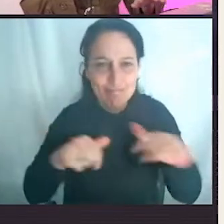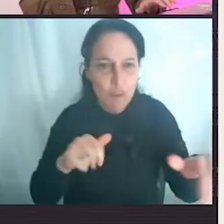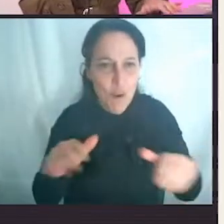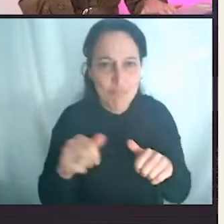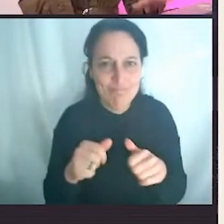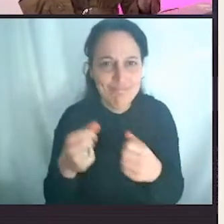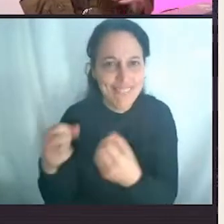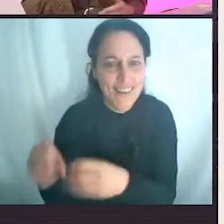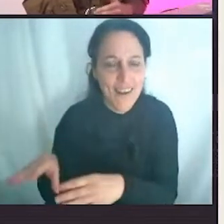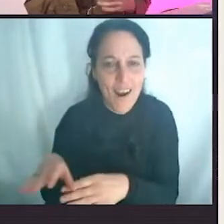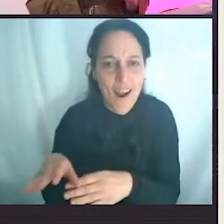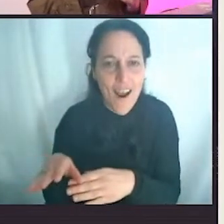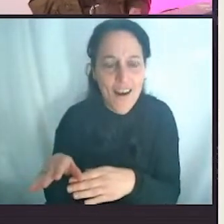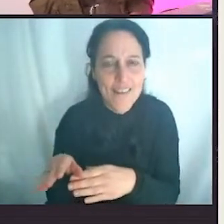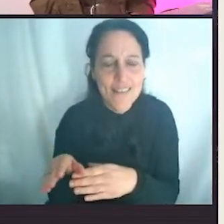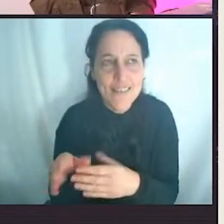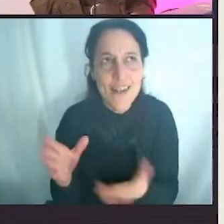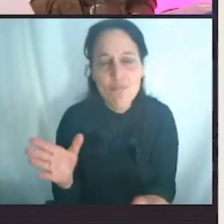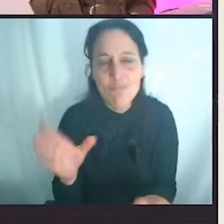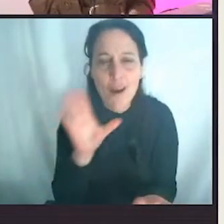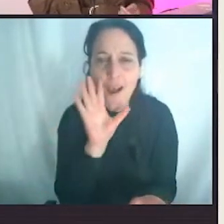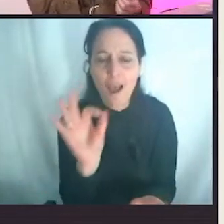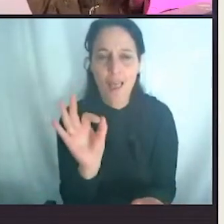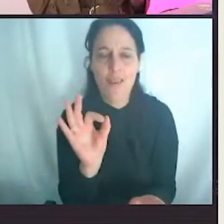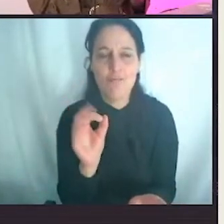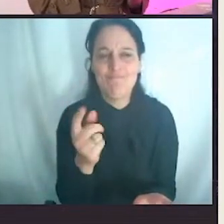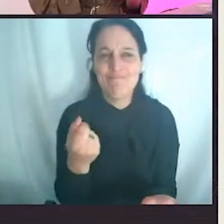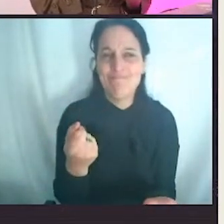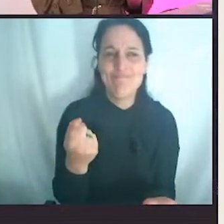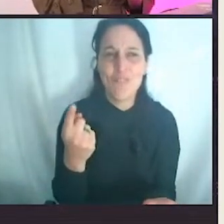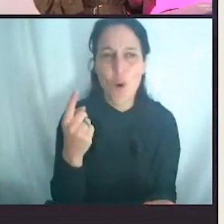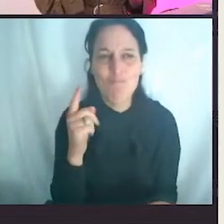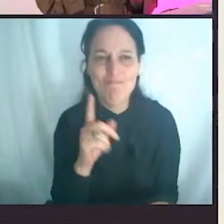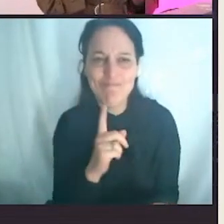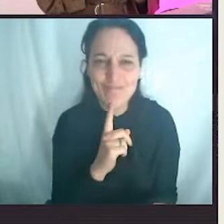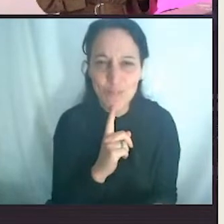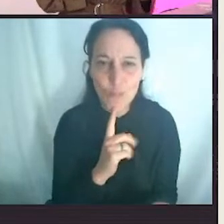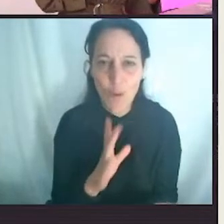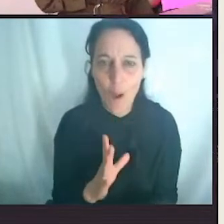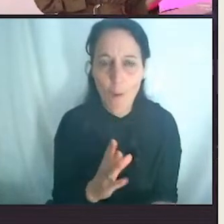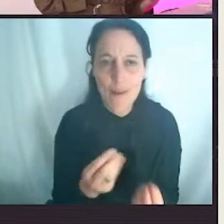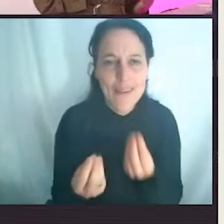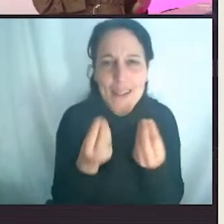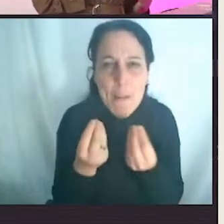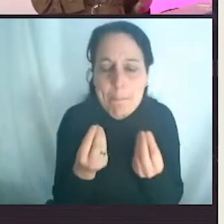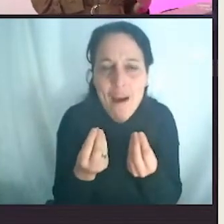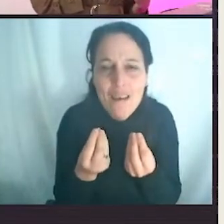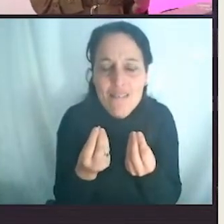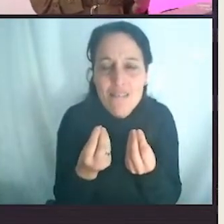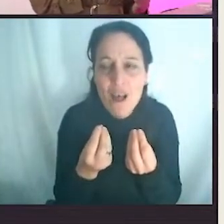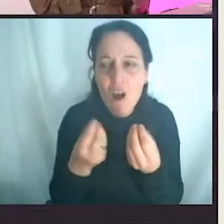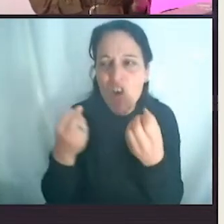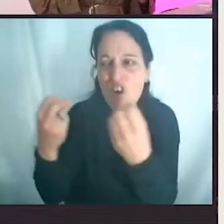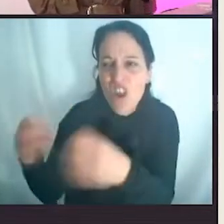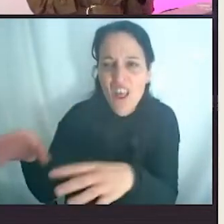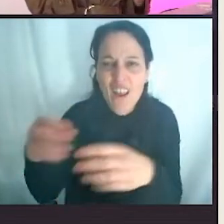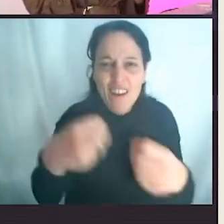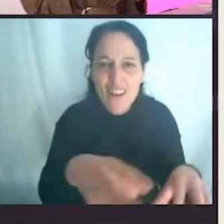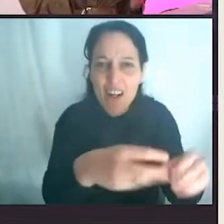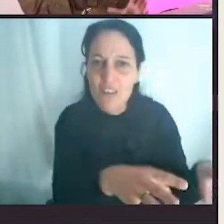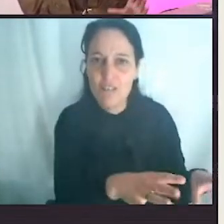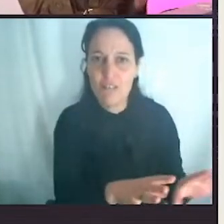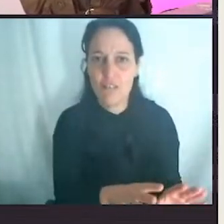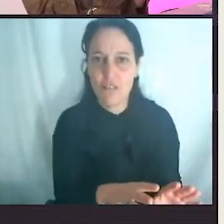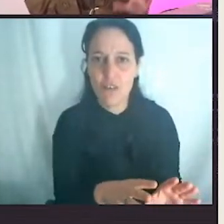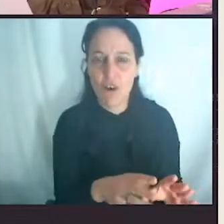siempre había algo que me hacía mucho ruido, que tenía que ver con qué pasaba con todo el resto de los materiales que se usan, ¿no? Y hay uno en